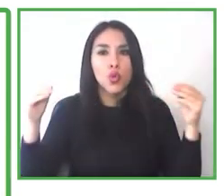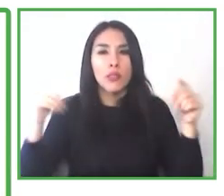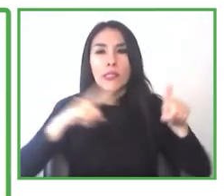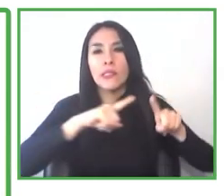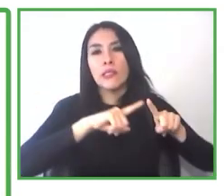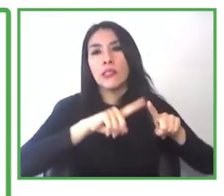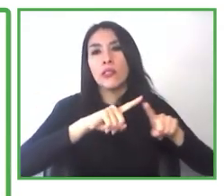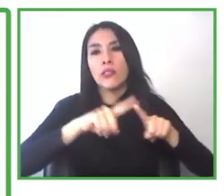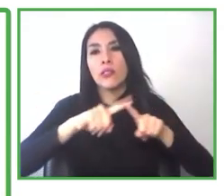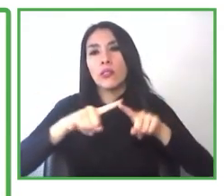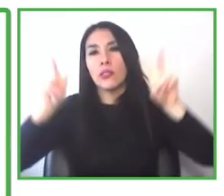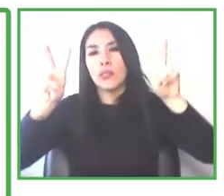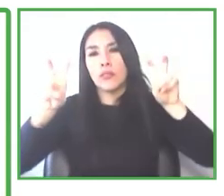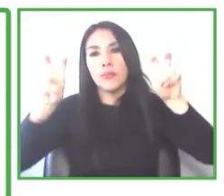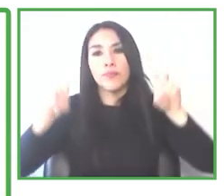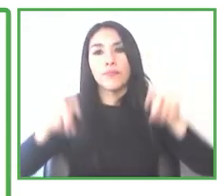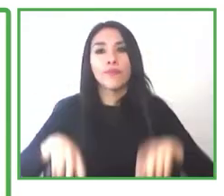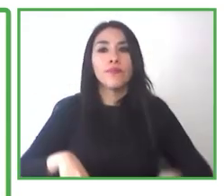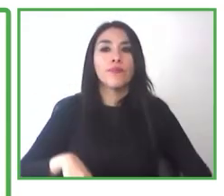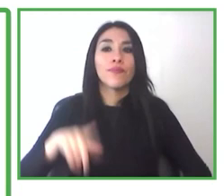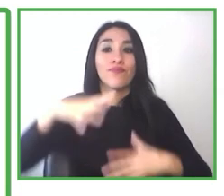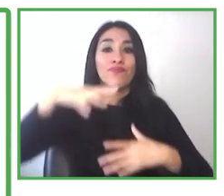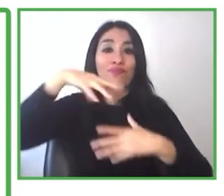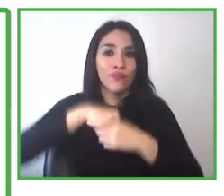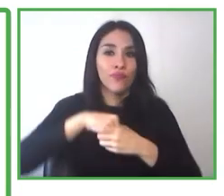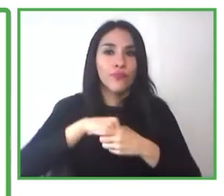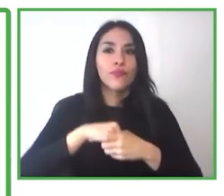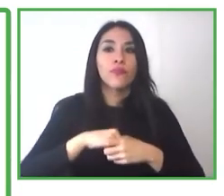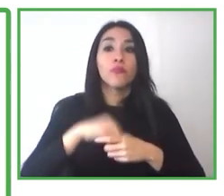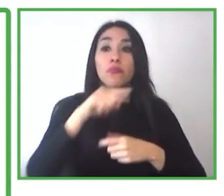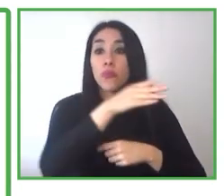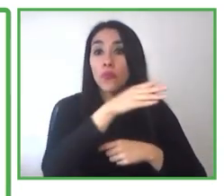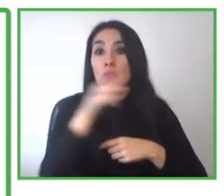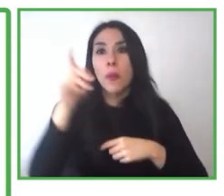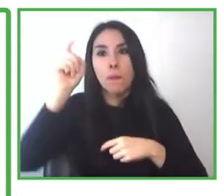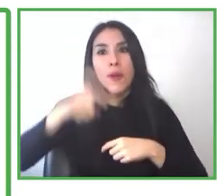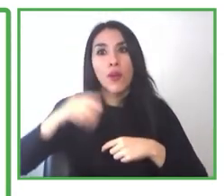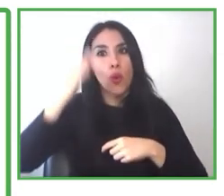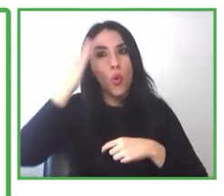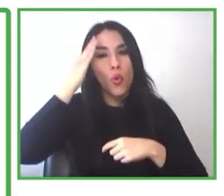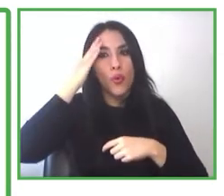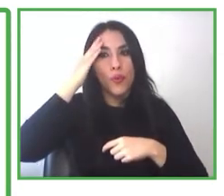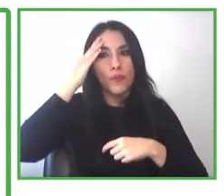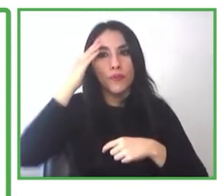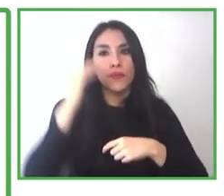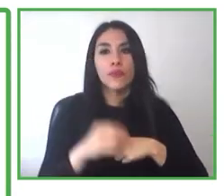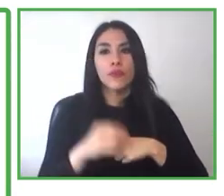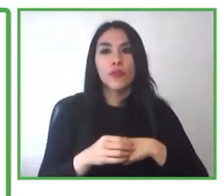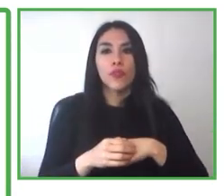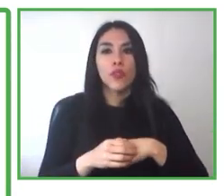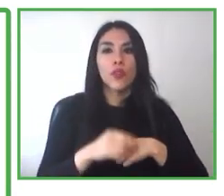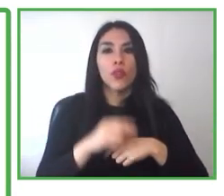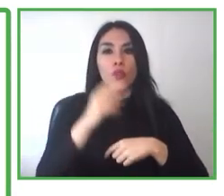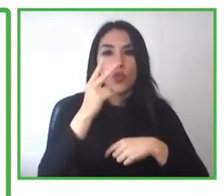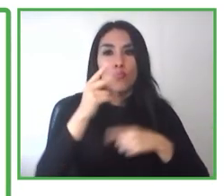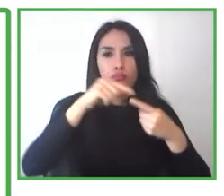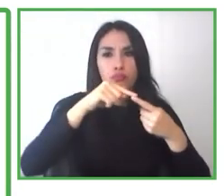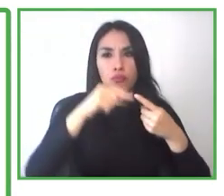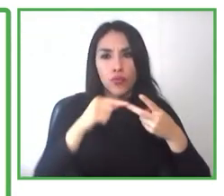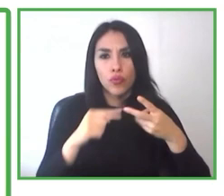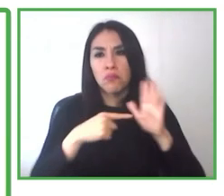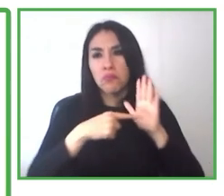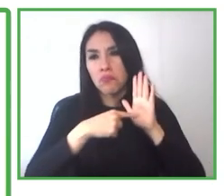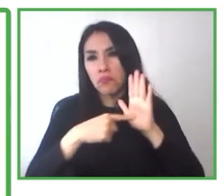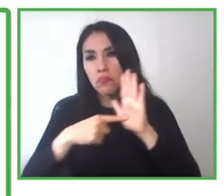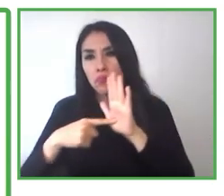adelante con estos dos municipios que nos van a mostrar cuáles son sus modelos de inclusión laboral. Porque creemos